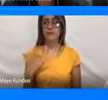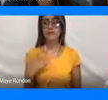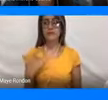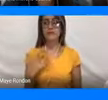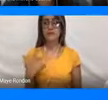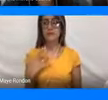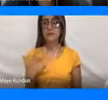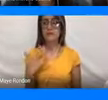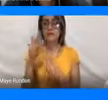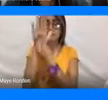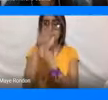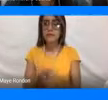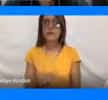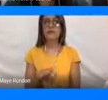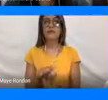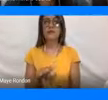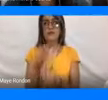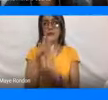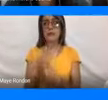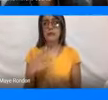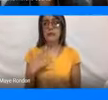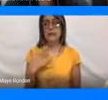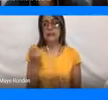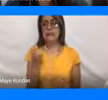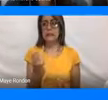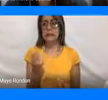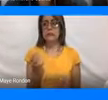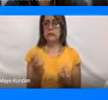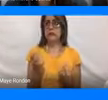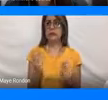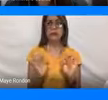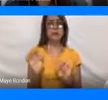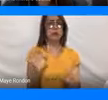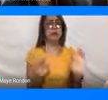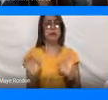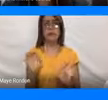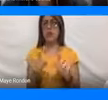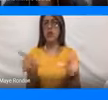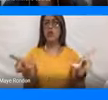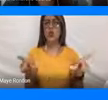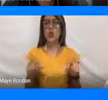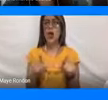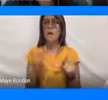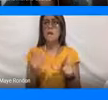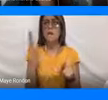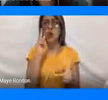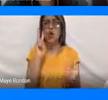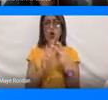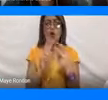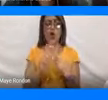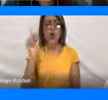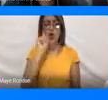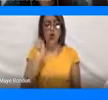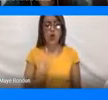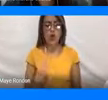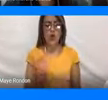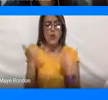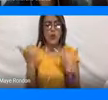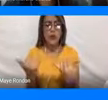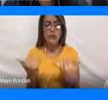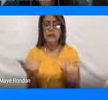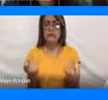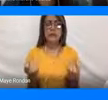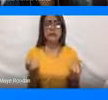poco más vulnerables porque pues desconocemos las diferentes dinámicas que se desarrollan en ese lugar,